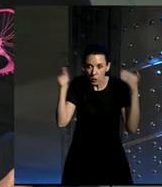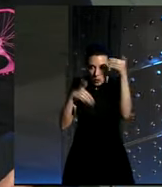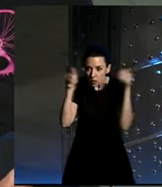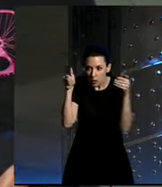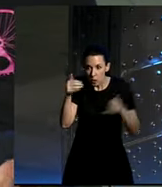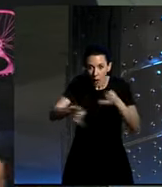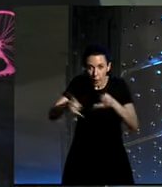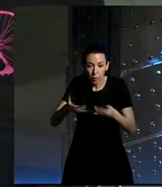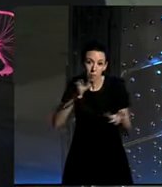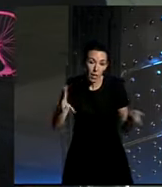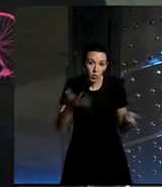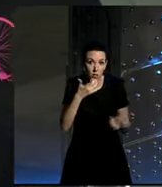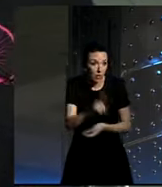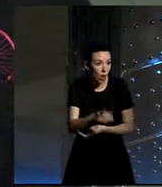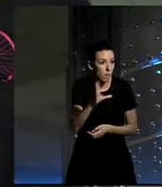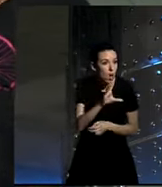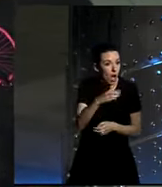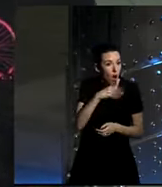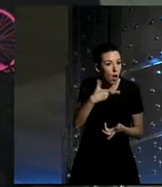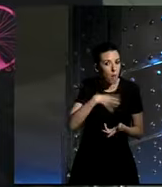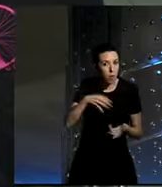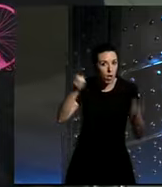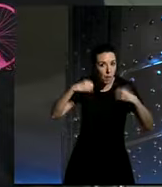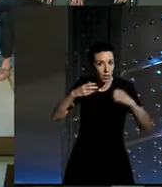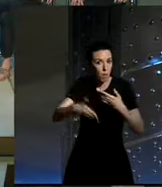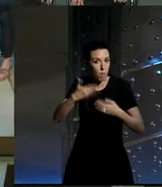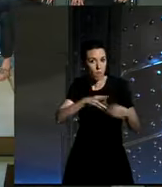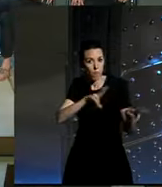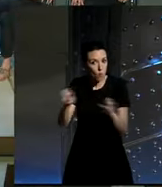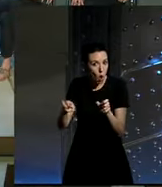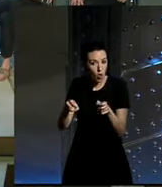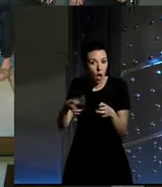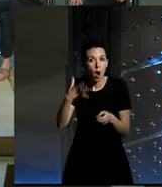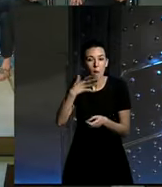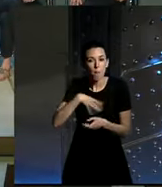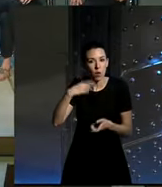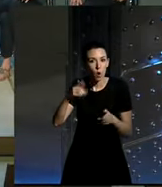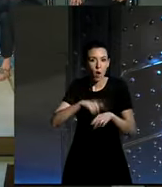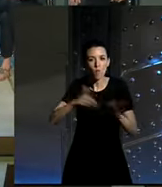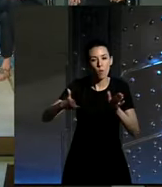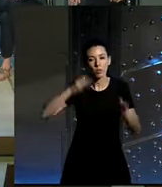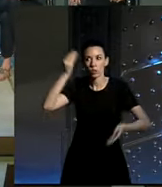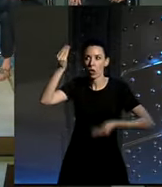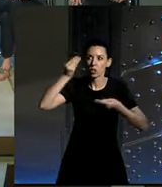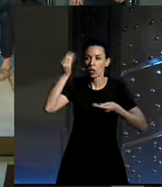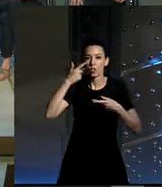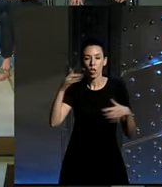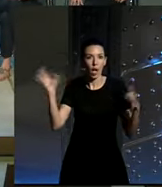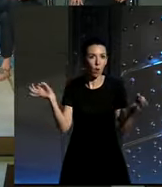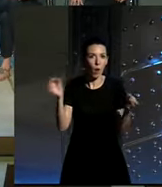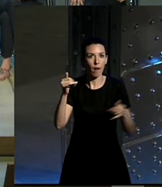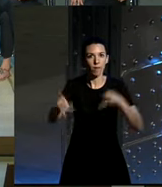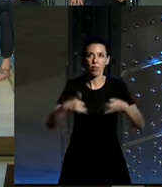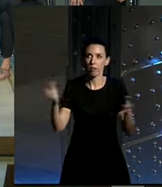no hubiese eso pero Carmelo también se puede practicar esto ahora tan de moda en Mindfulness puedes tener momentos de reflexión no digo que te vayas a poner a meditar montando en